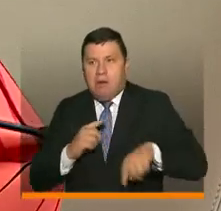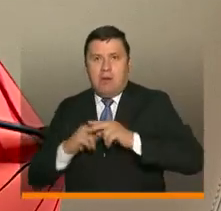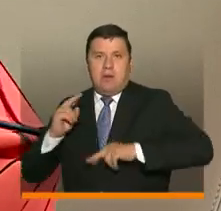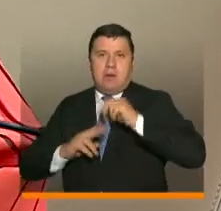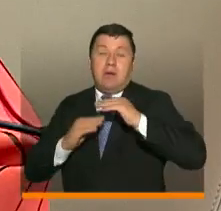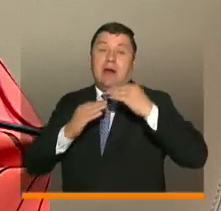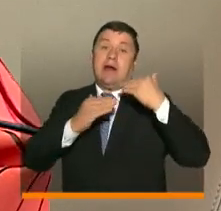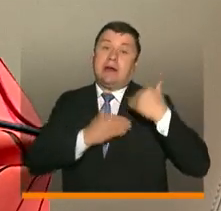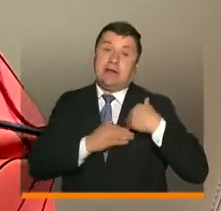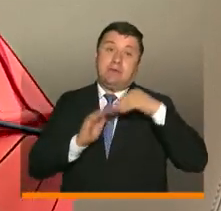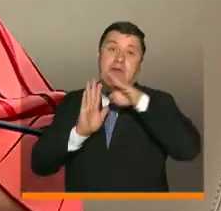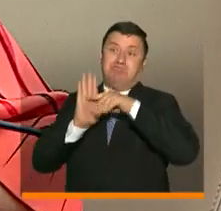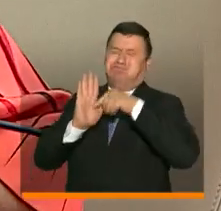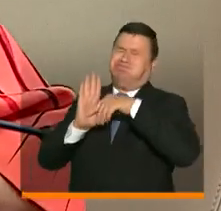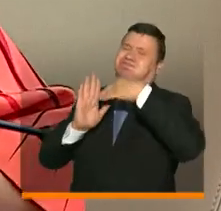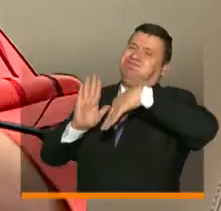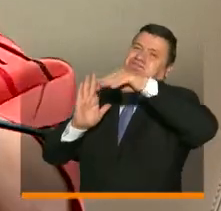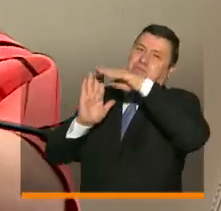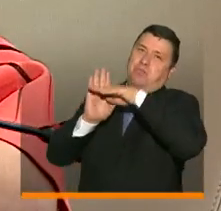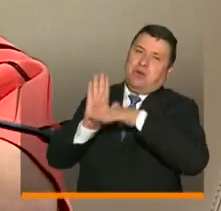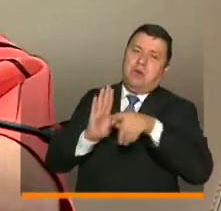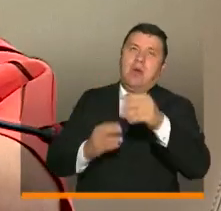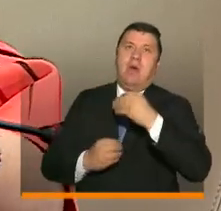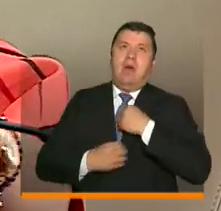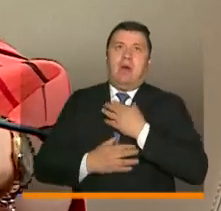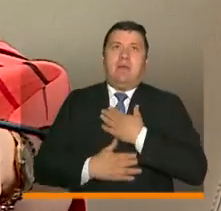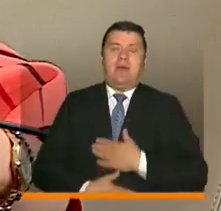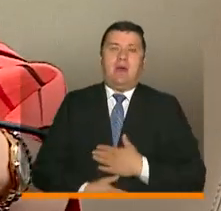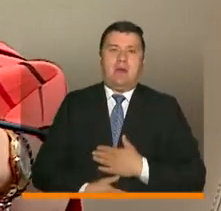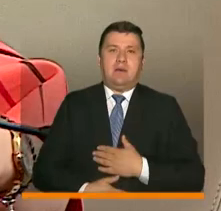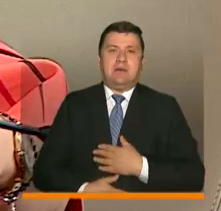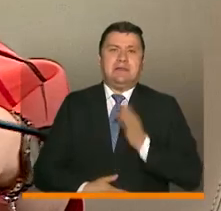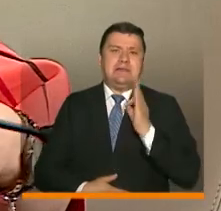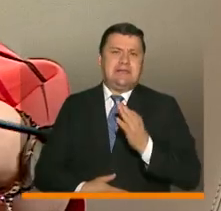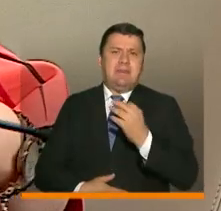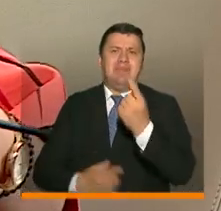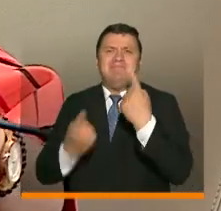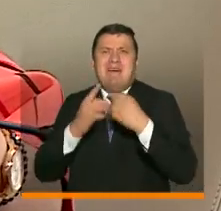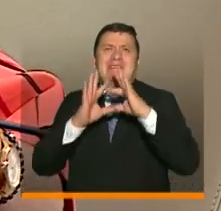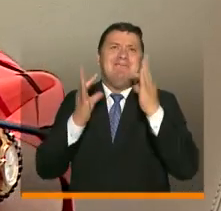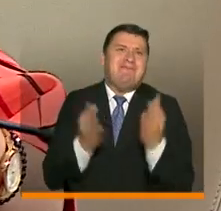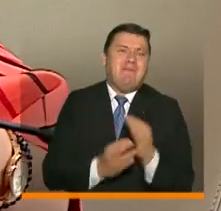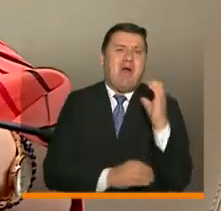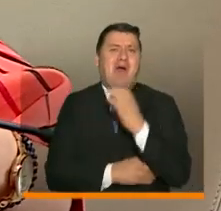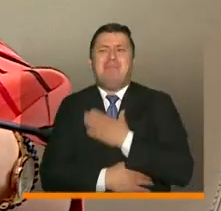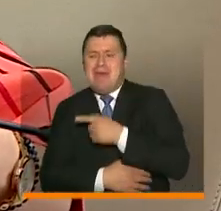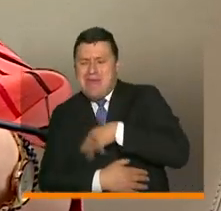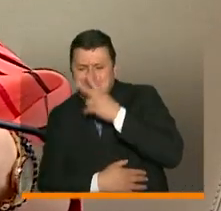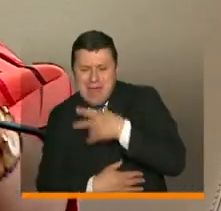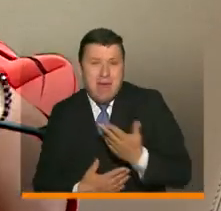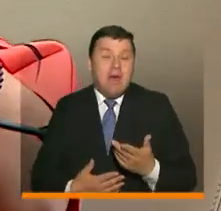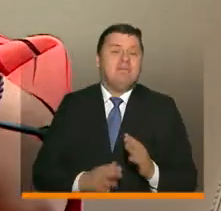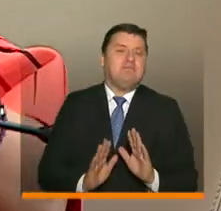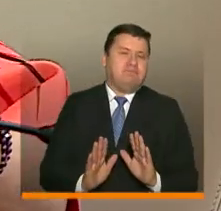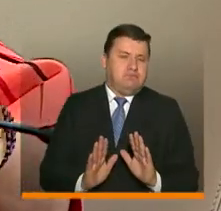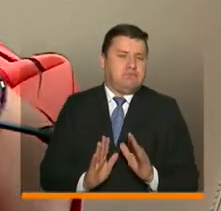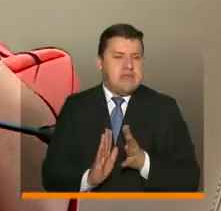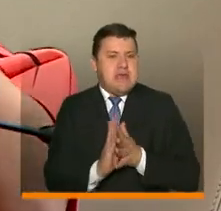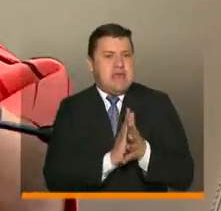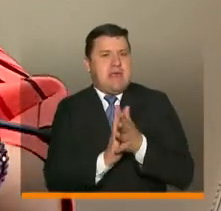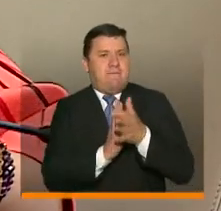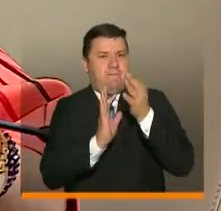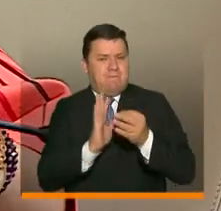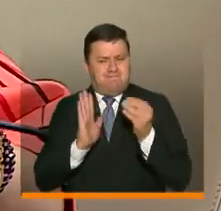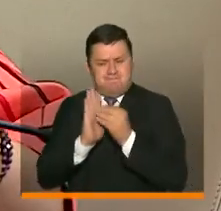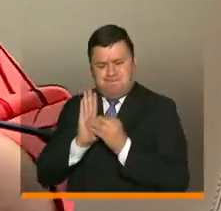responsable de los protocolos y darle esta tranquilidad que usted siempre señala en todos los espacios a la familia colombiana, de que tenemos la información,